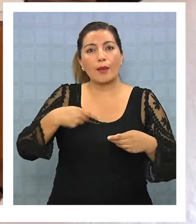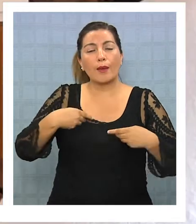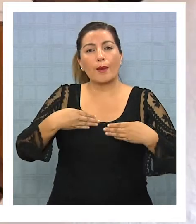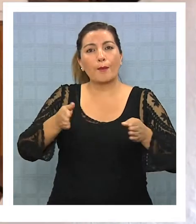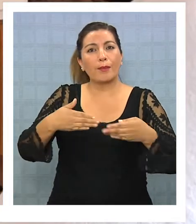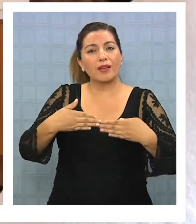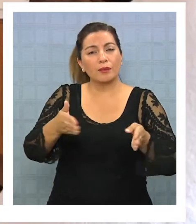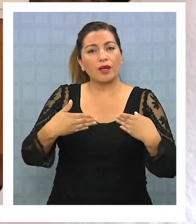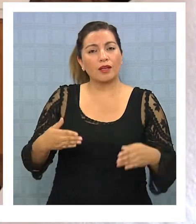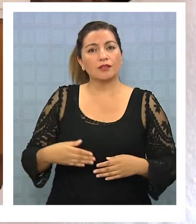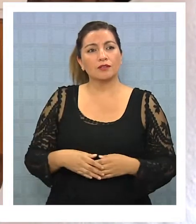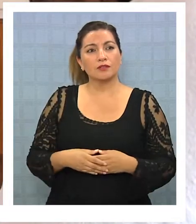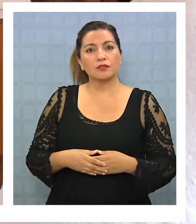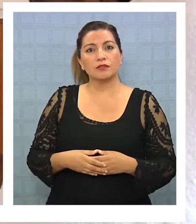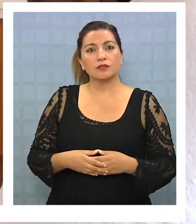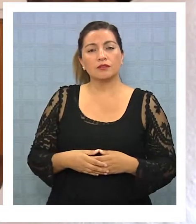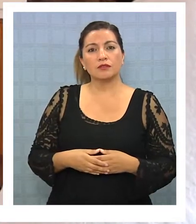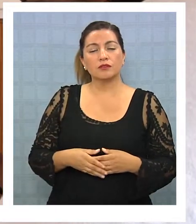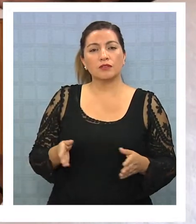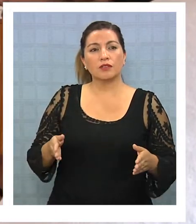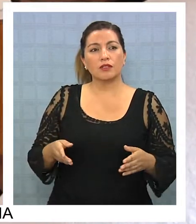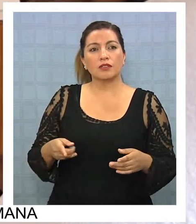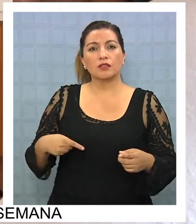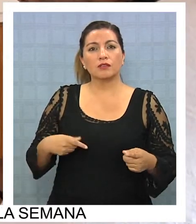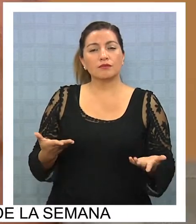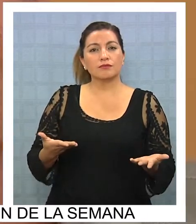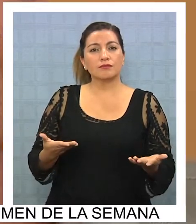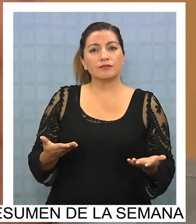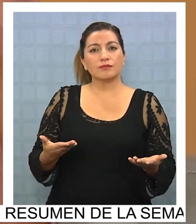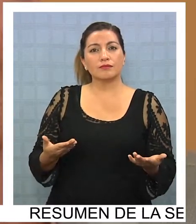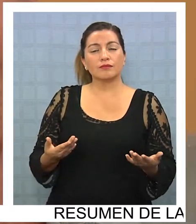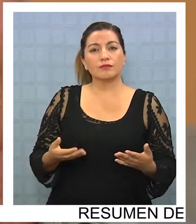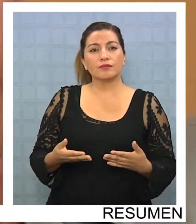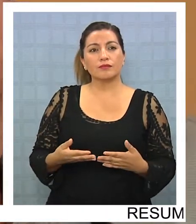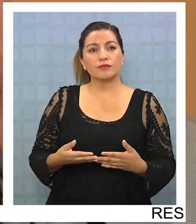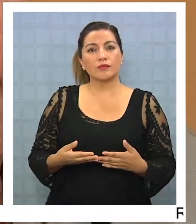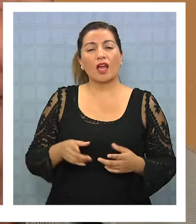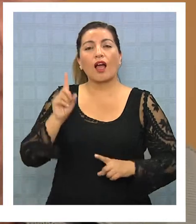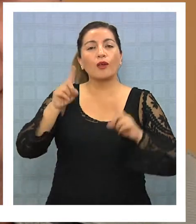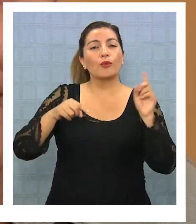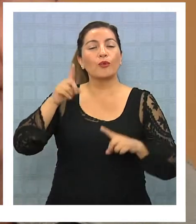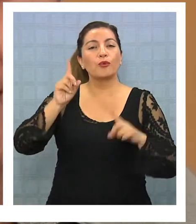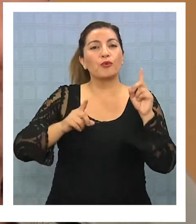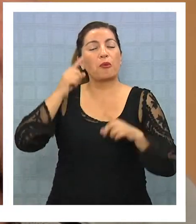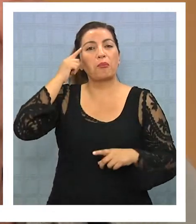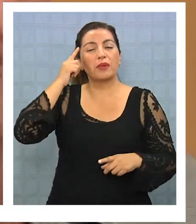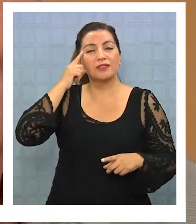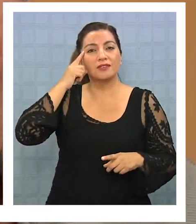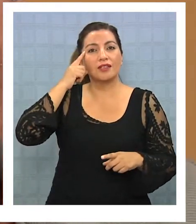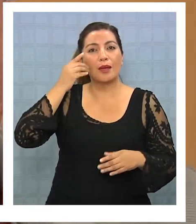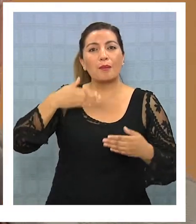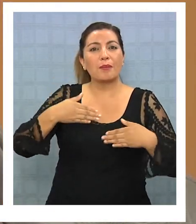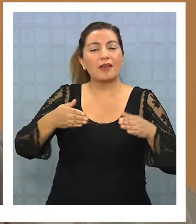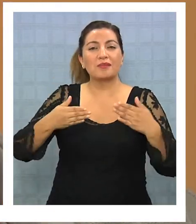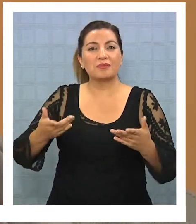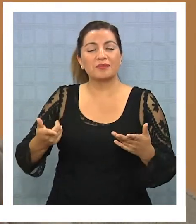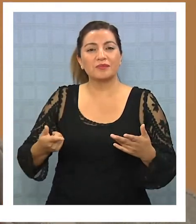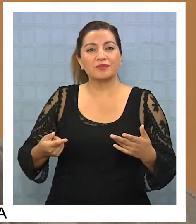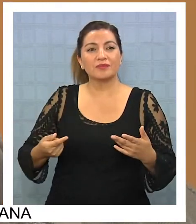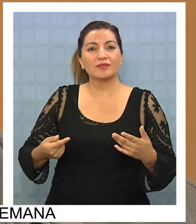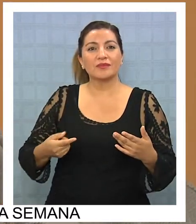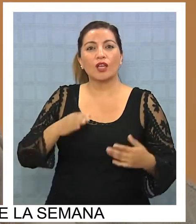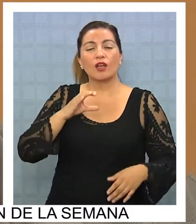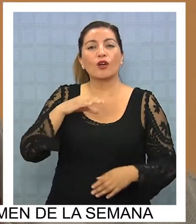Colón. Oiga, Colón se hizo para contrabandear a todos los países de Centroamérica y